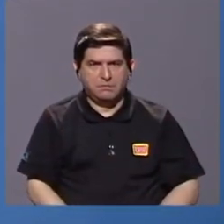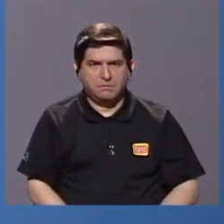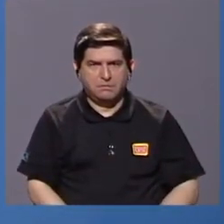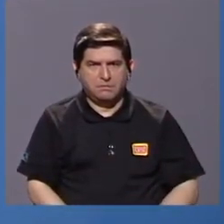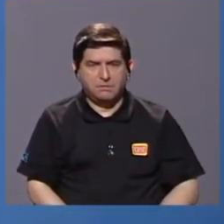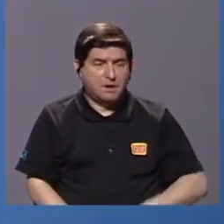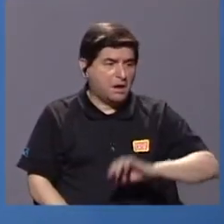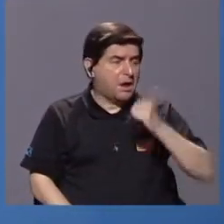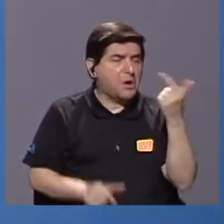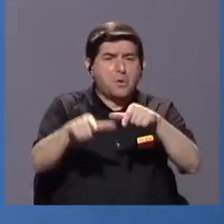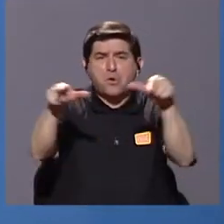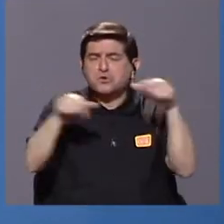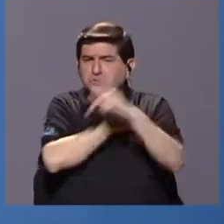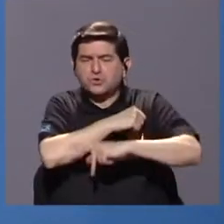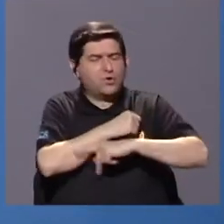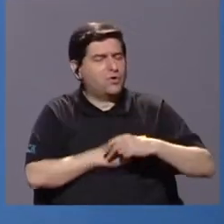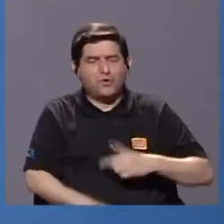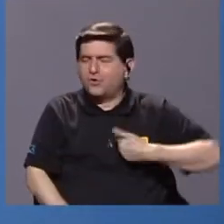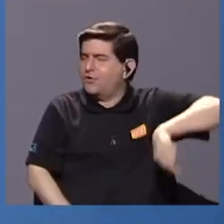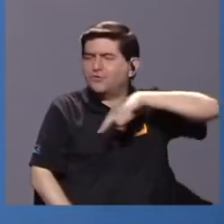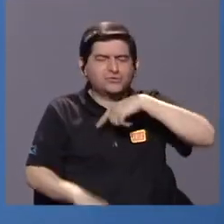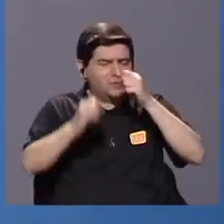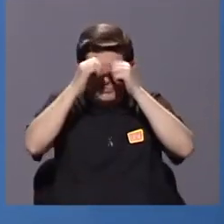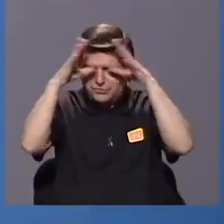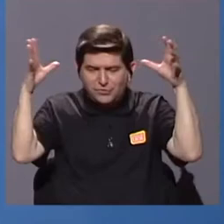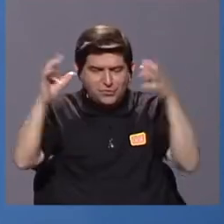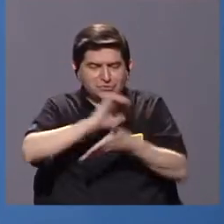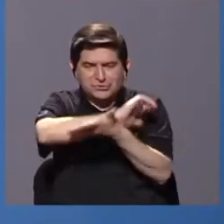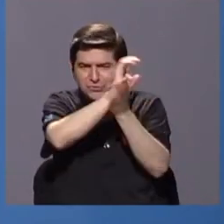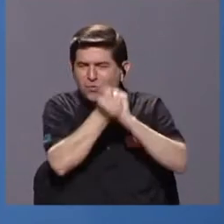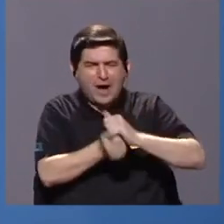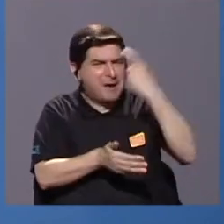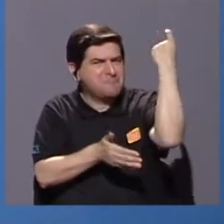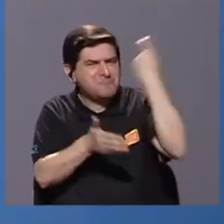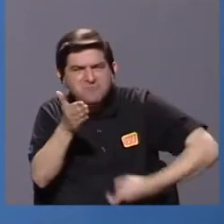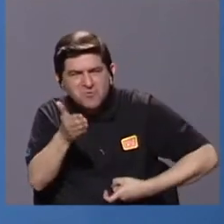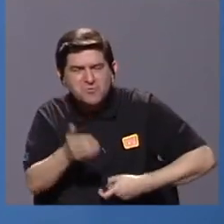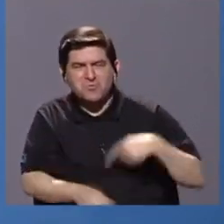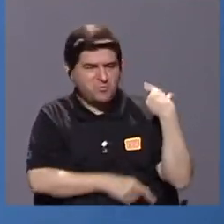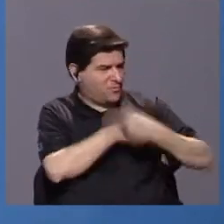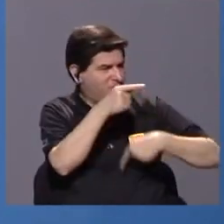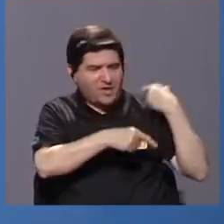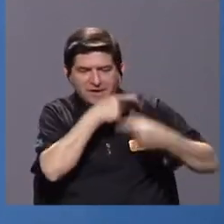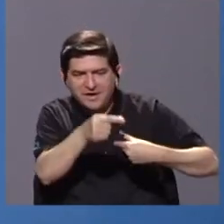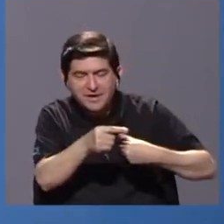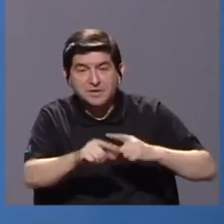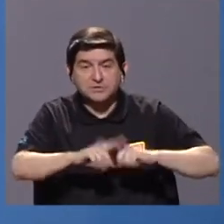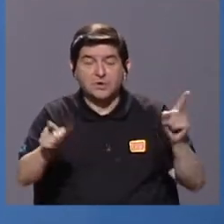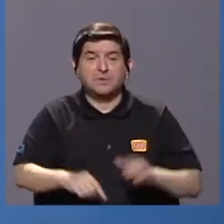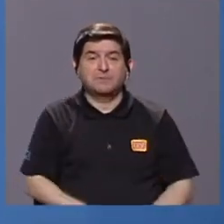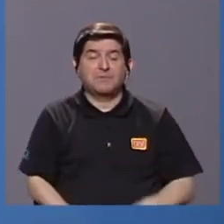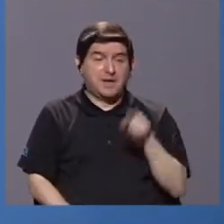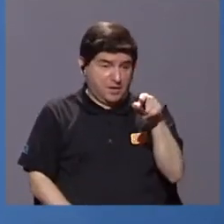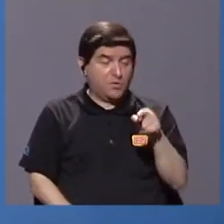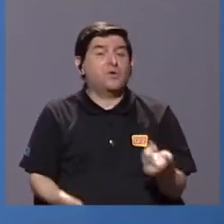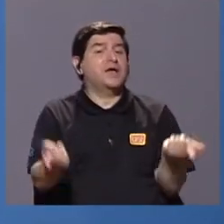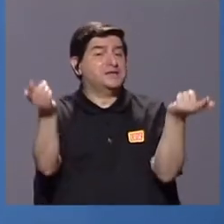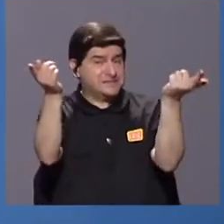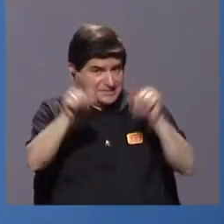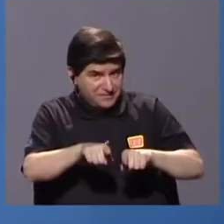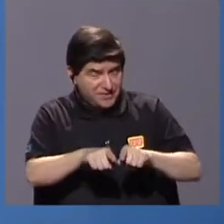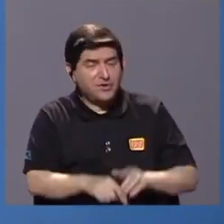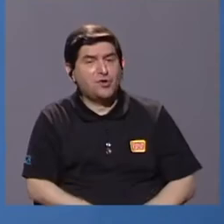En el resto del país no somos capaces de imaginarnos lo que es un cambio abrupto de una generación a otra, pero entre los cabecares es un fenómeno